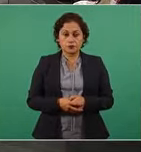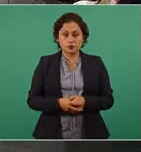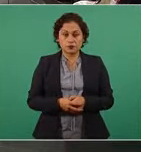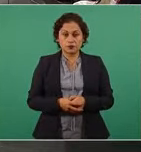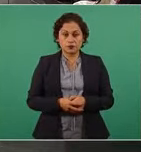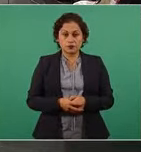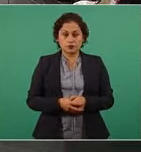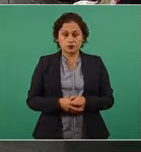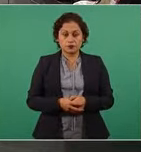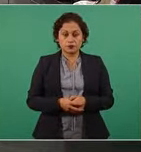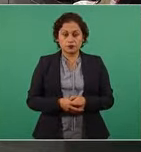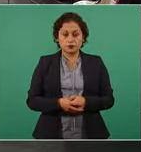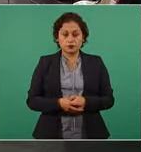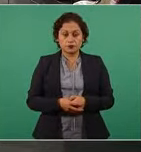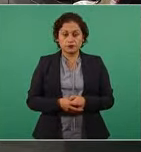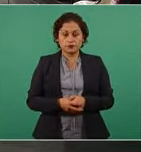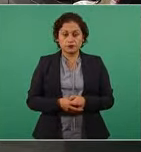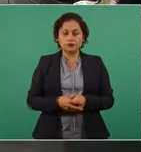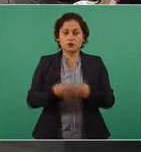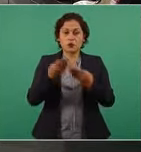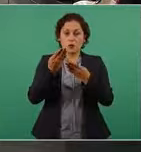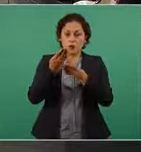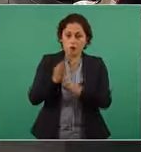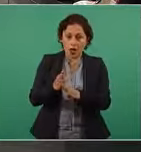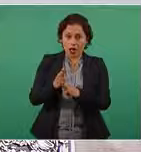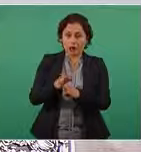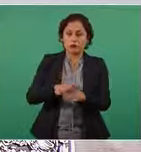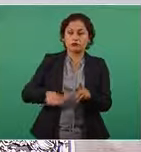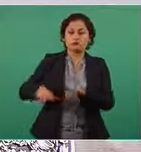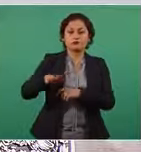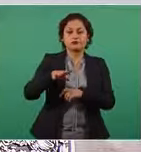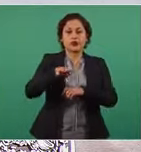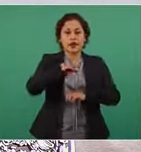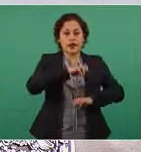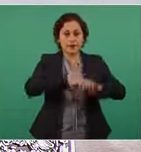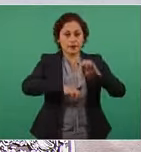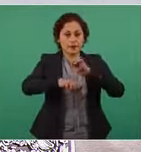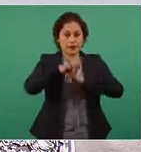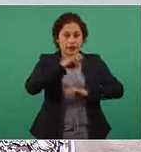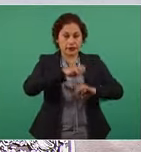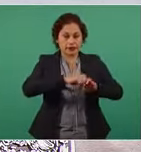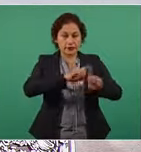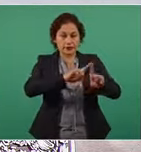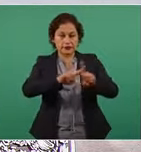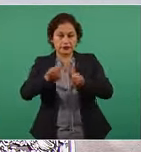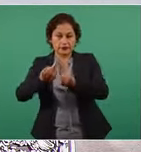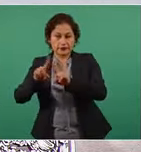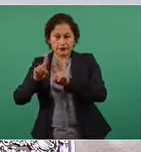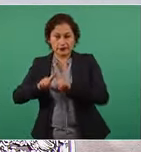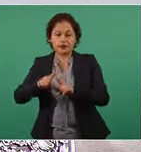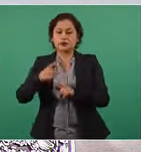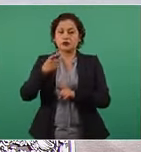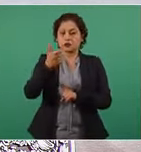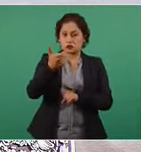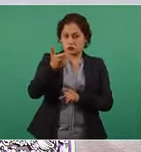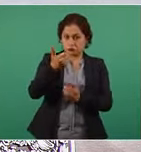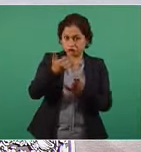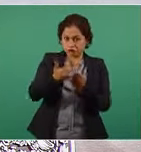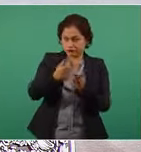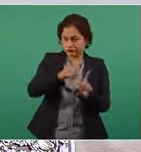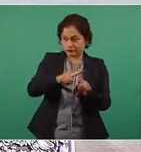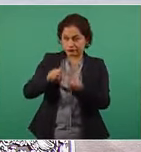las empresas, los grupos financieros están